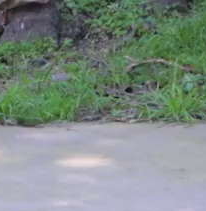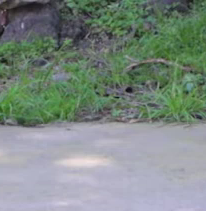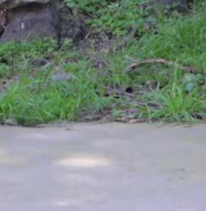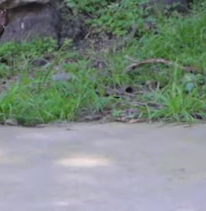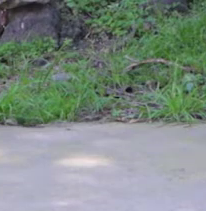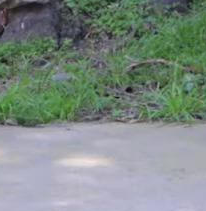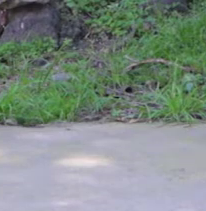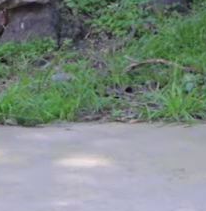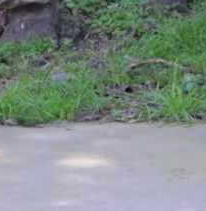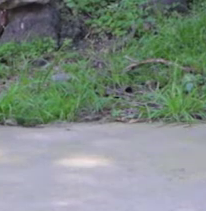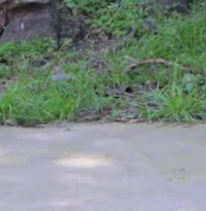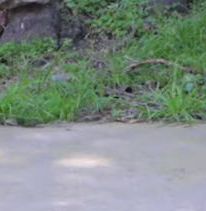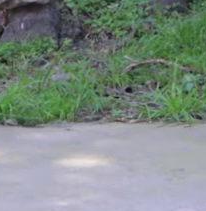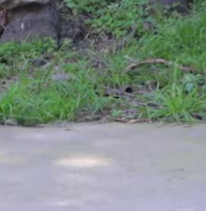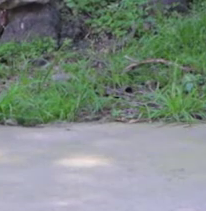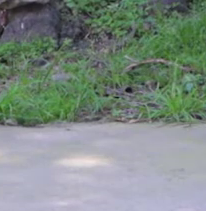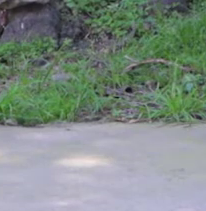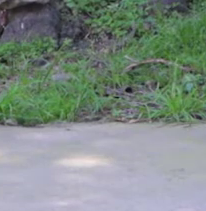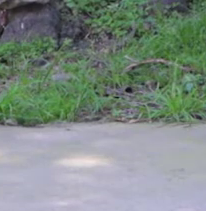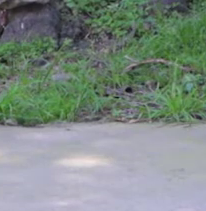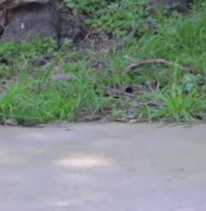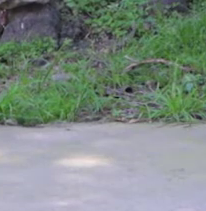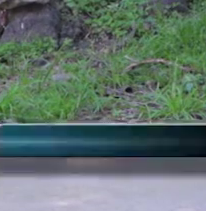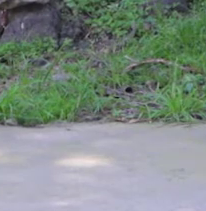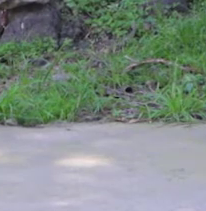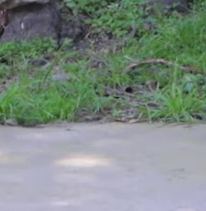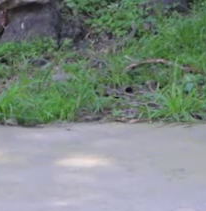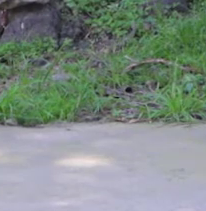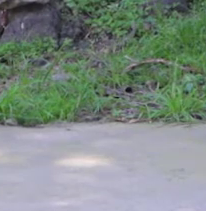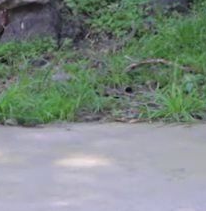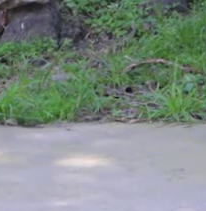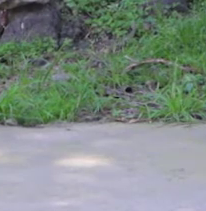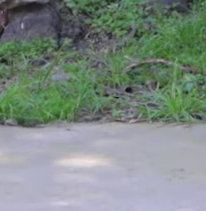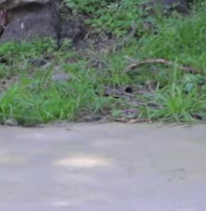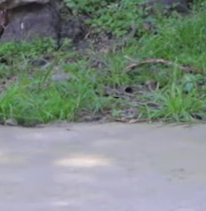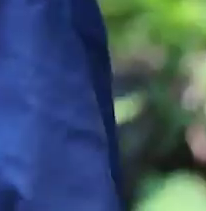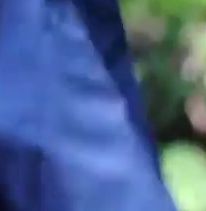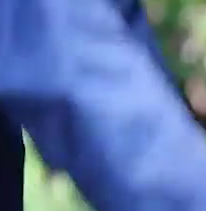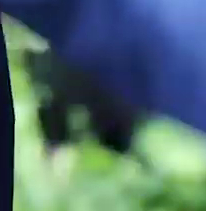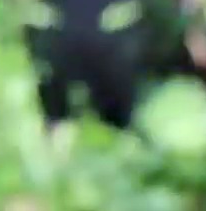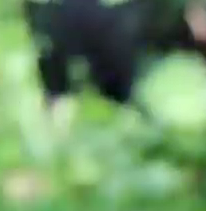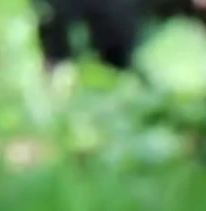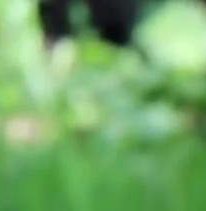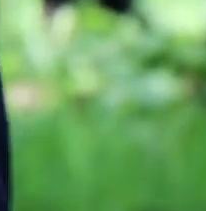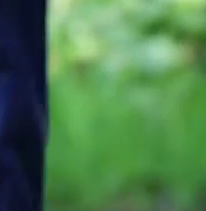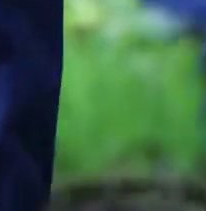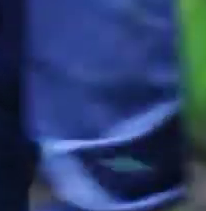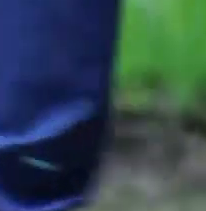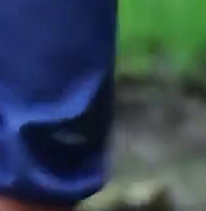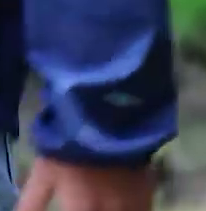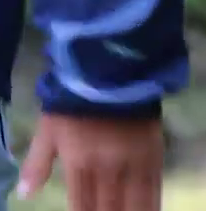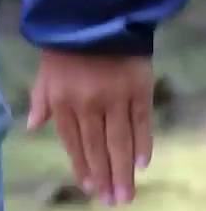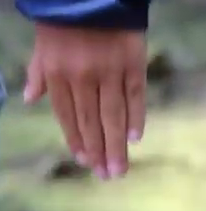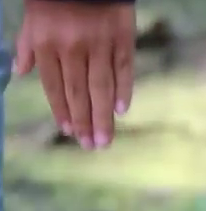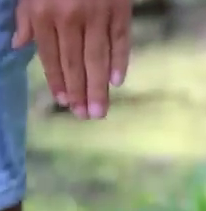Las puntas hacia adentro nuevamente las ponemos en posición las puntas hacia adentro de los pies